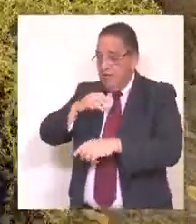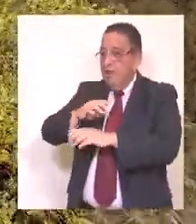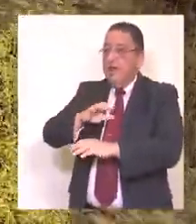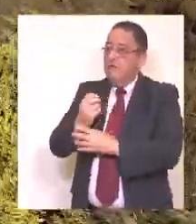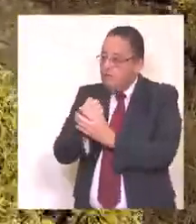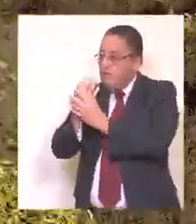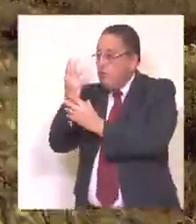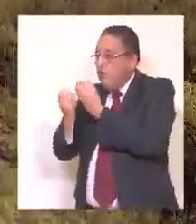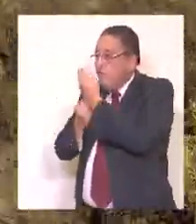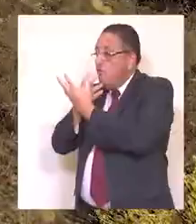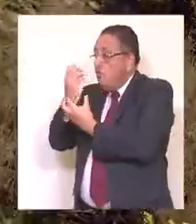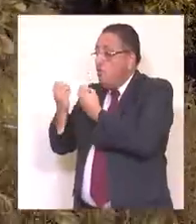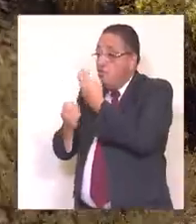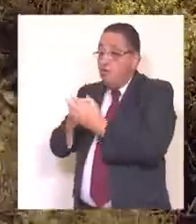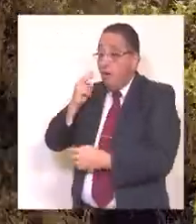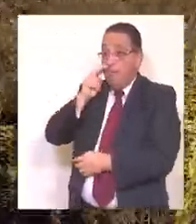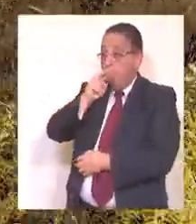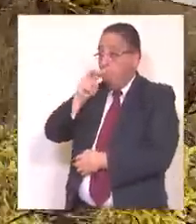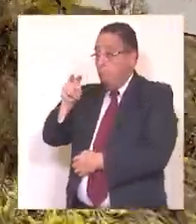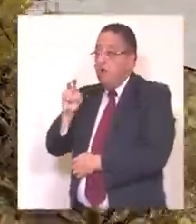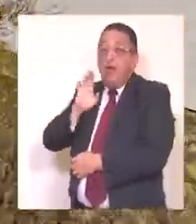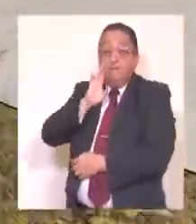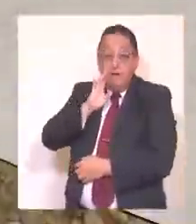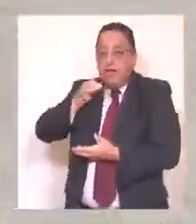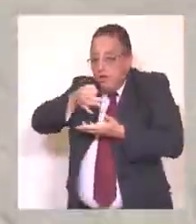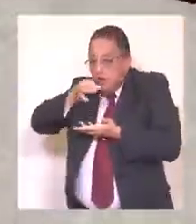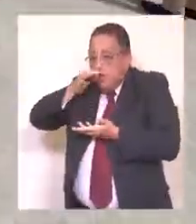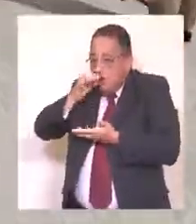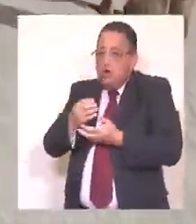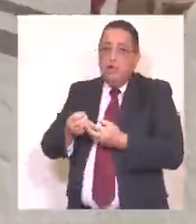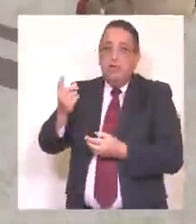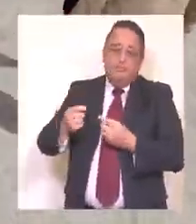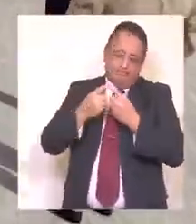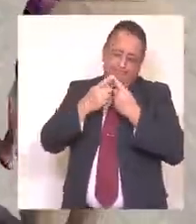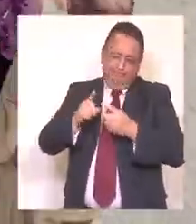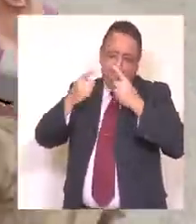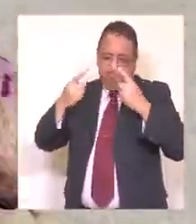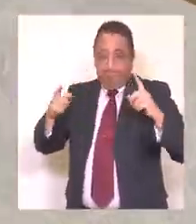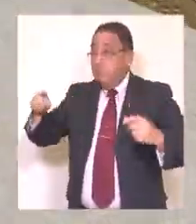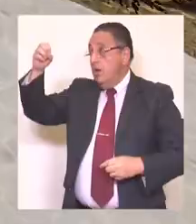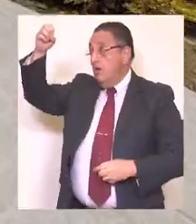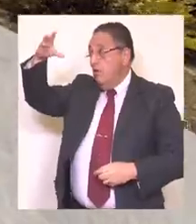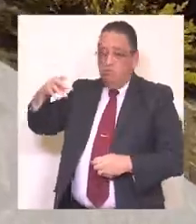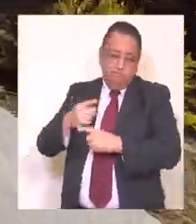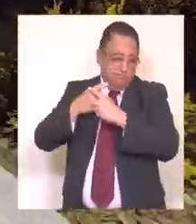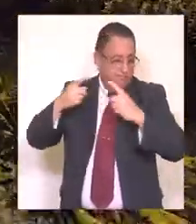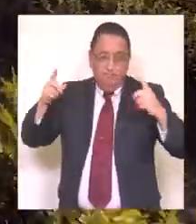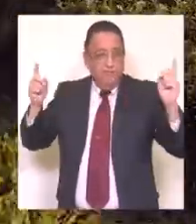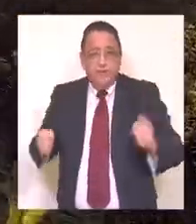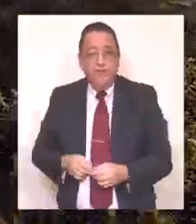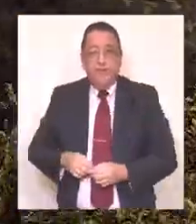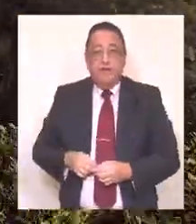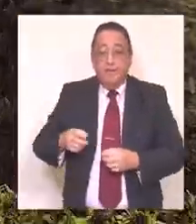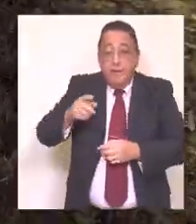senderos, paisajismo, mirador, reposición de baño, kioscos, cafeterías, escaños, luminarias,